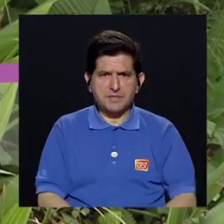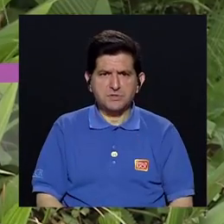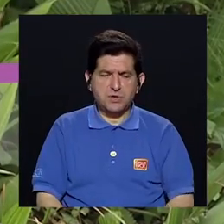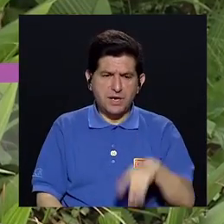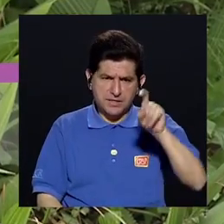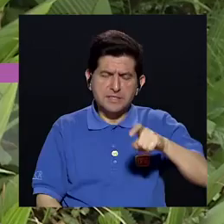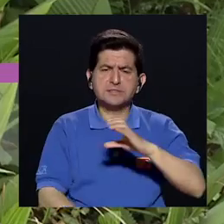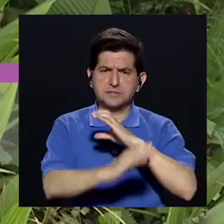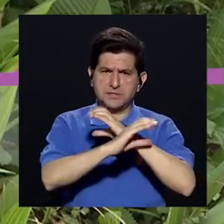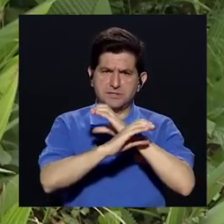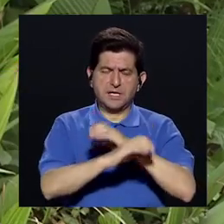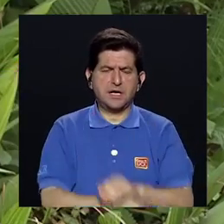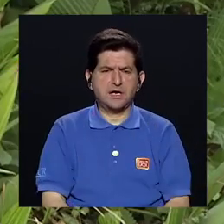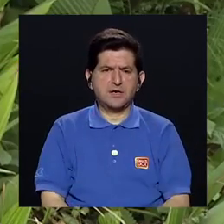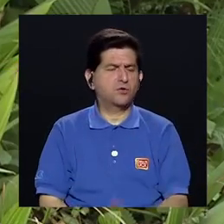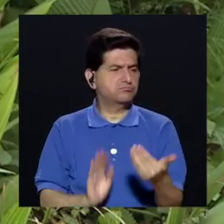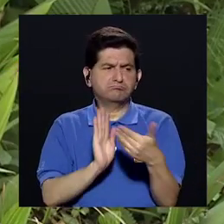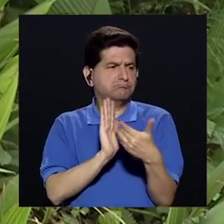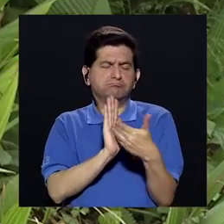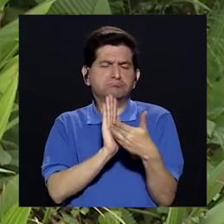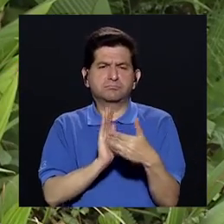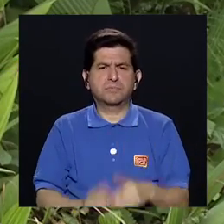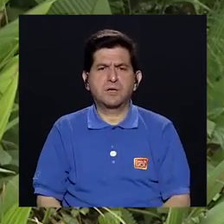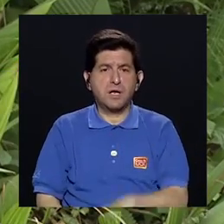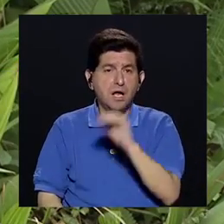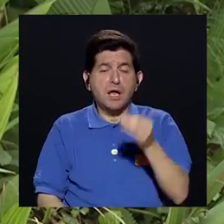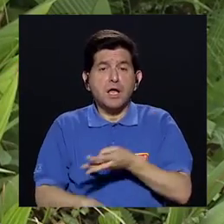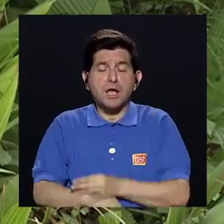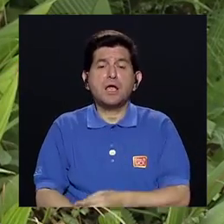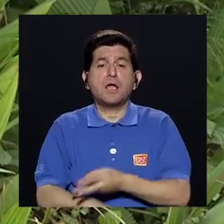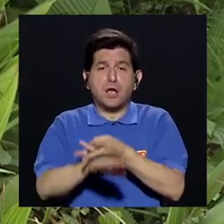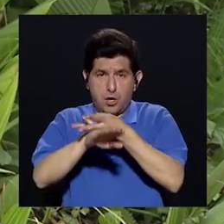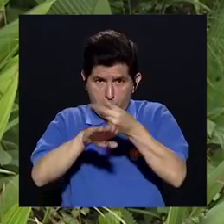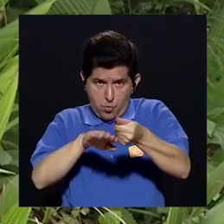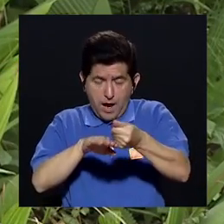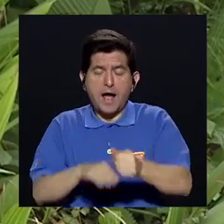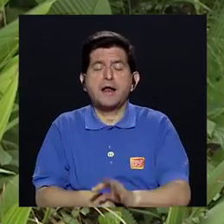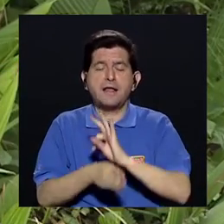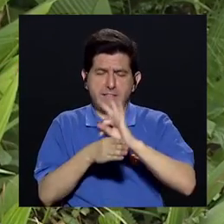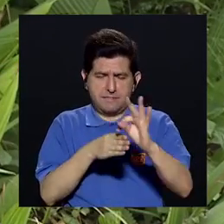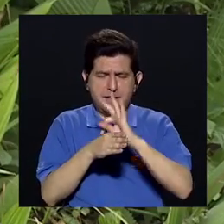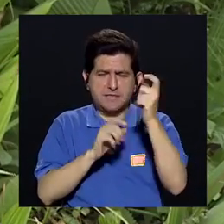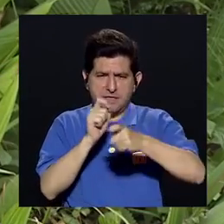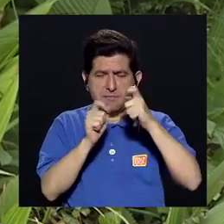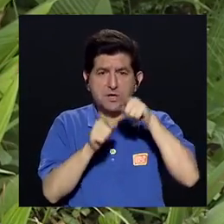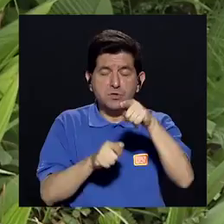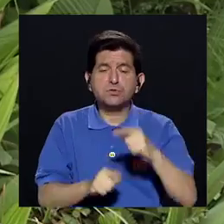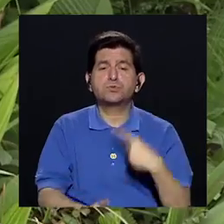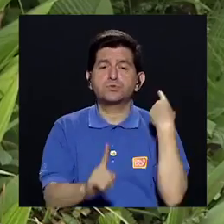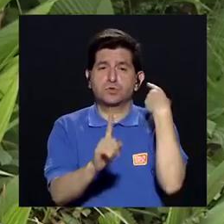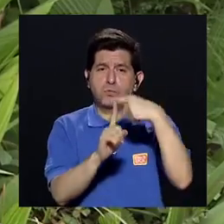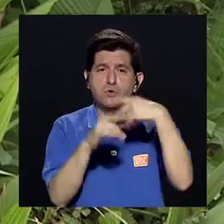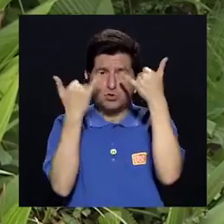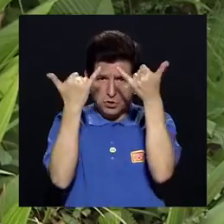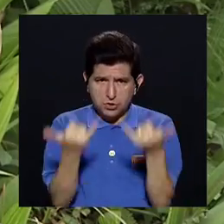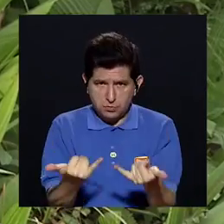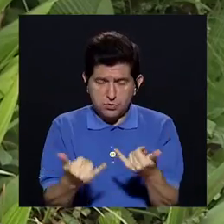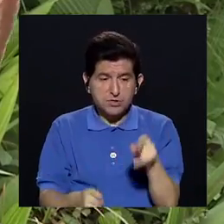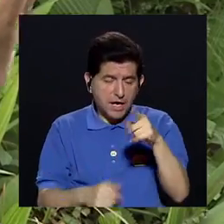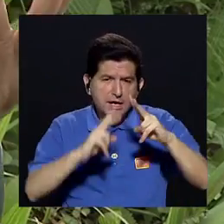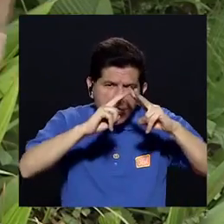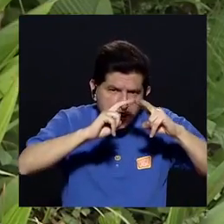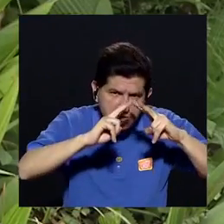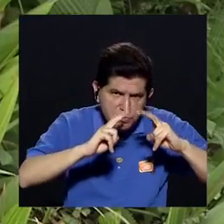las medidas que corresponden No llegan a esto Y se puede curar porque hay tratamiento específico Cuando usted sale positivo En esos